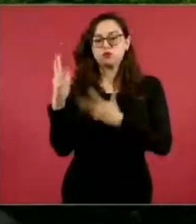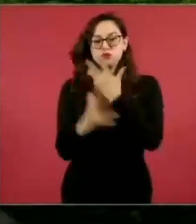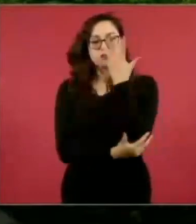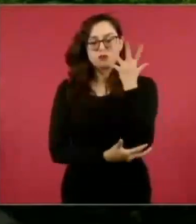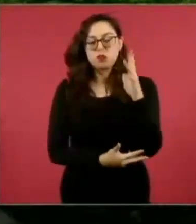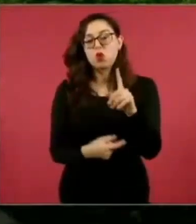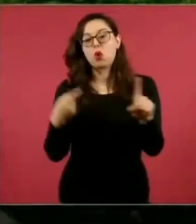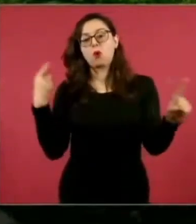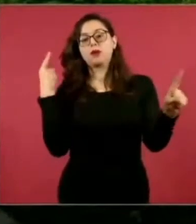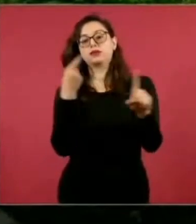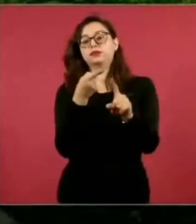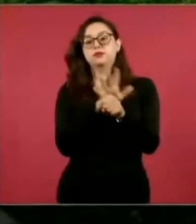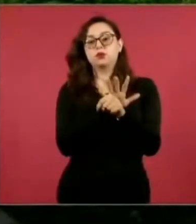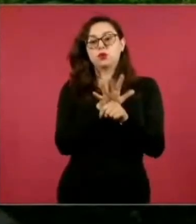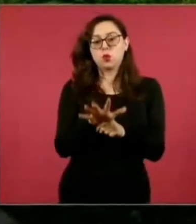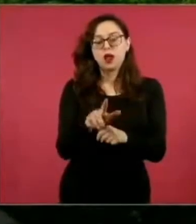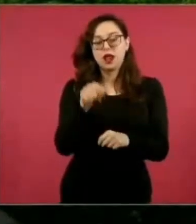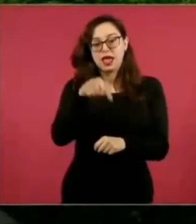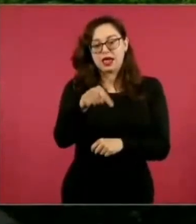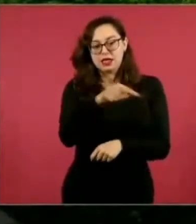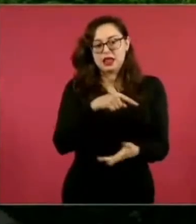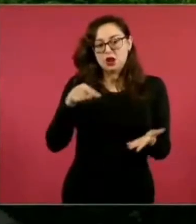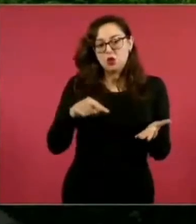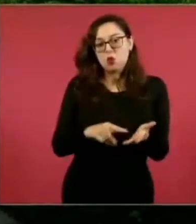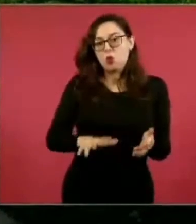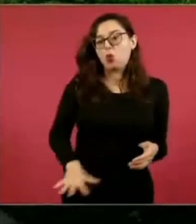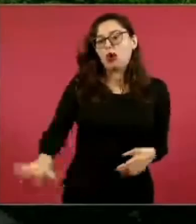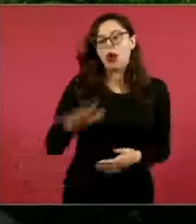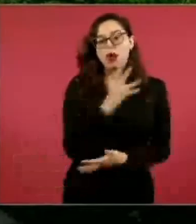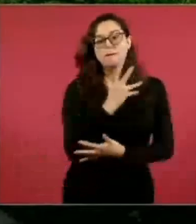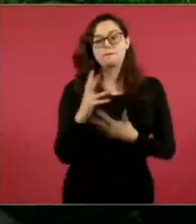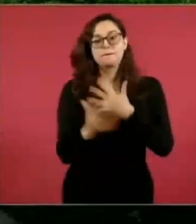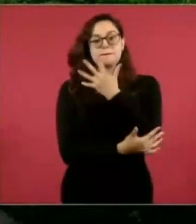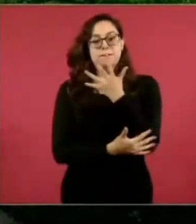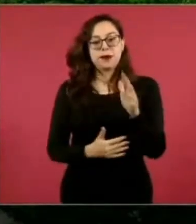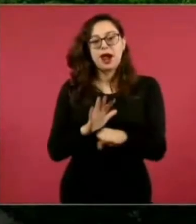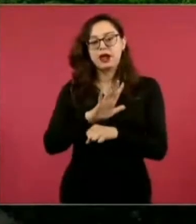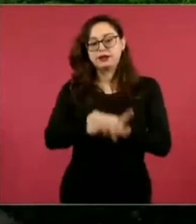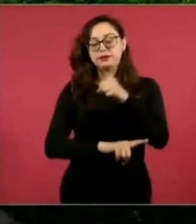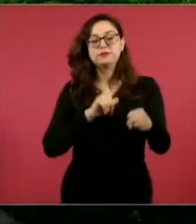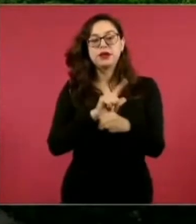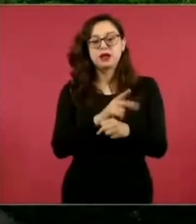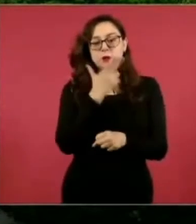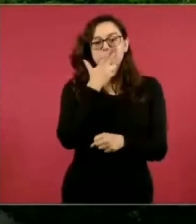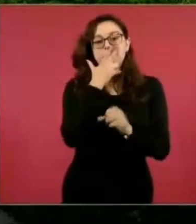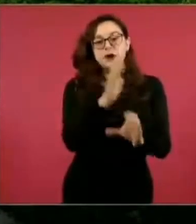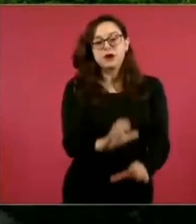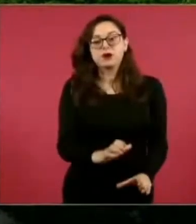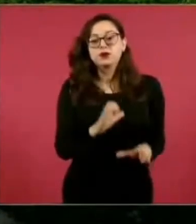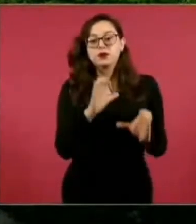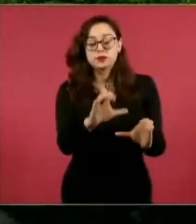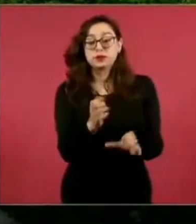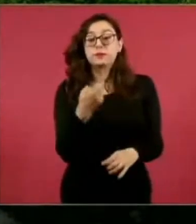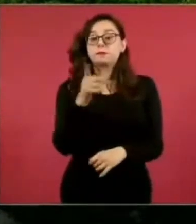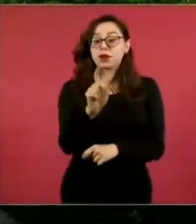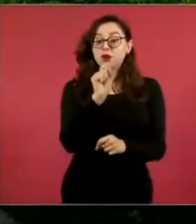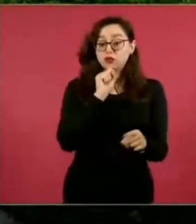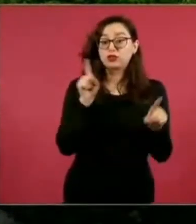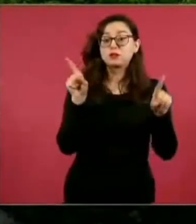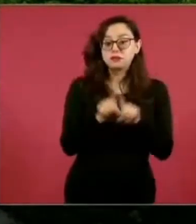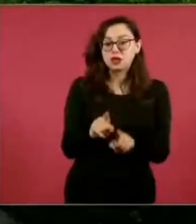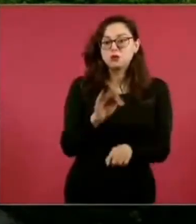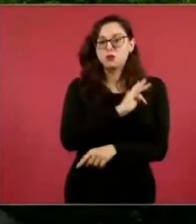conservar la naturaleza del lugar, a la vez que esas bellezas naturales se convierten en atracciones